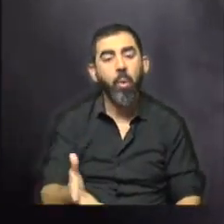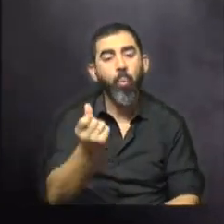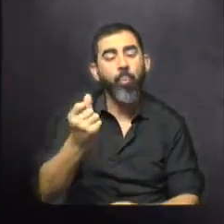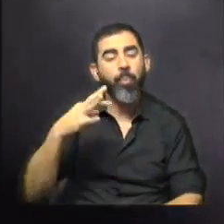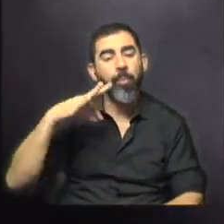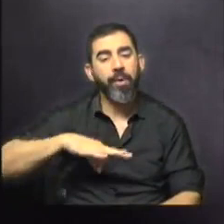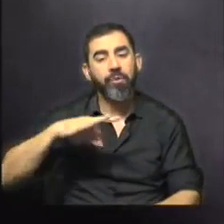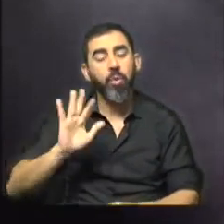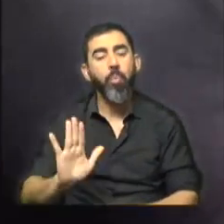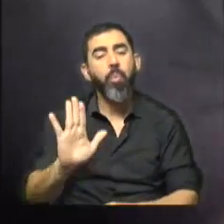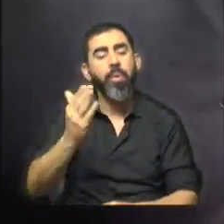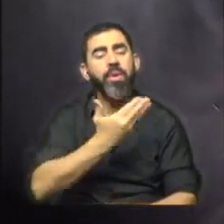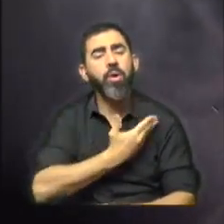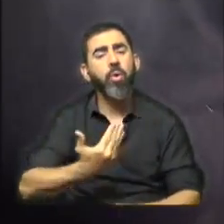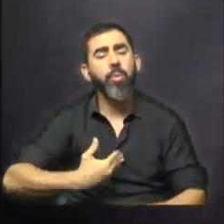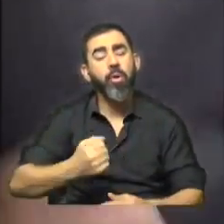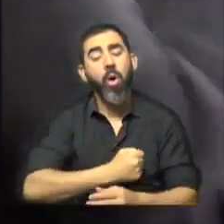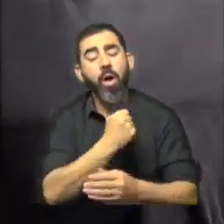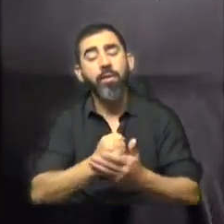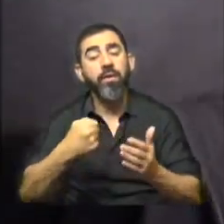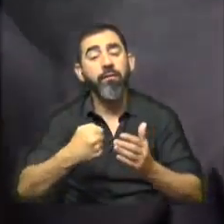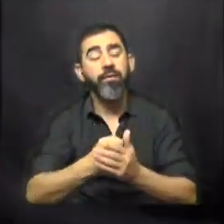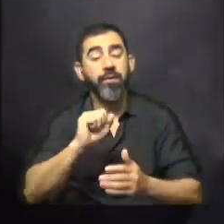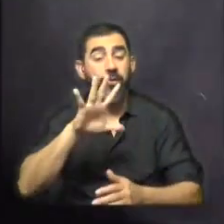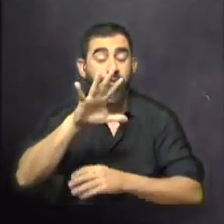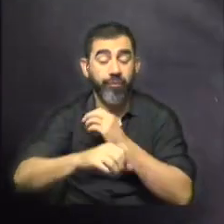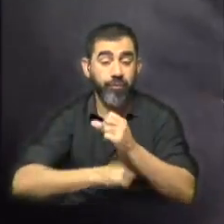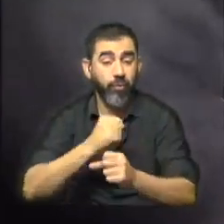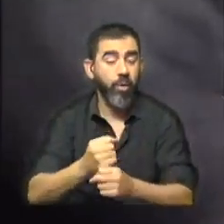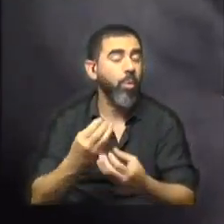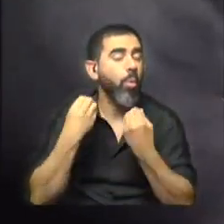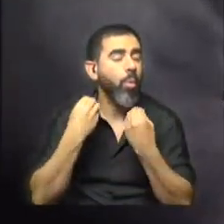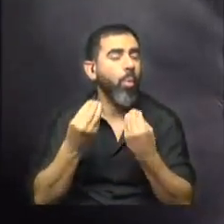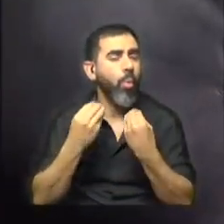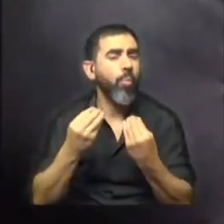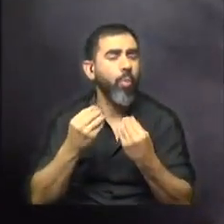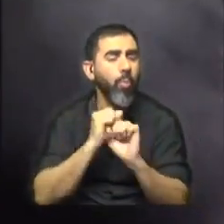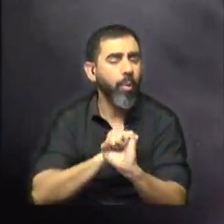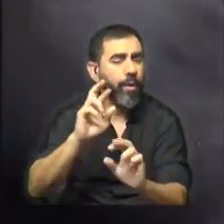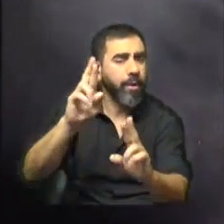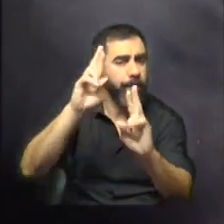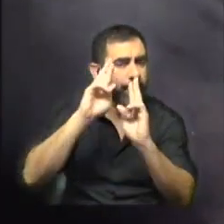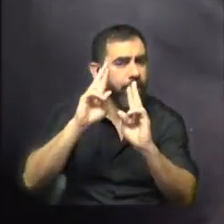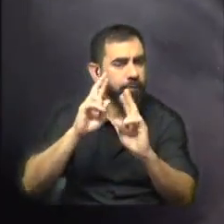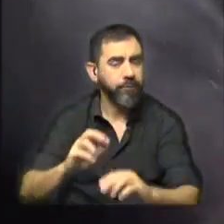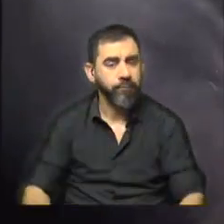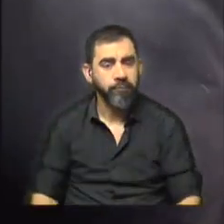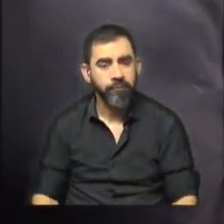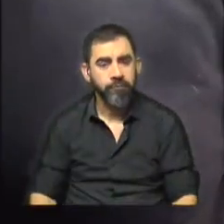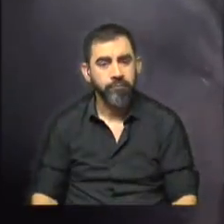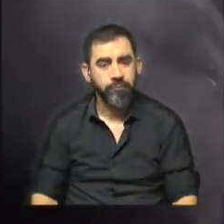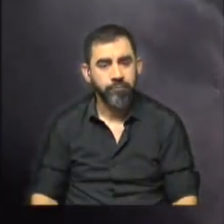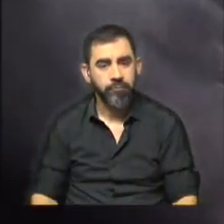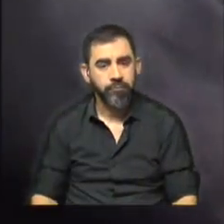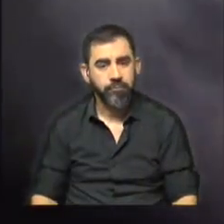salarios que ha prometido el gobierno de aquí a fin del periodo, ¿cómo se puede cumplir finalmente? ¿Tienen que meter